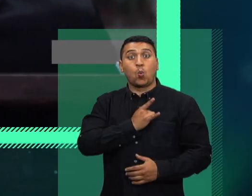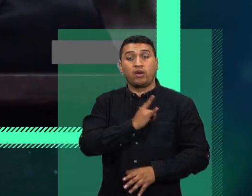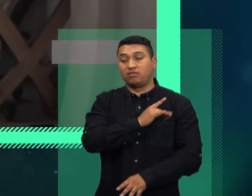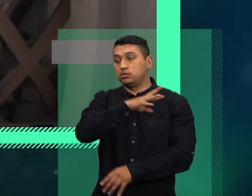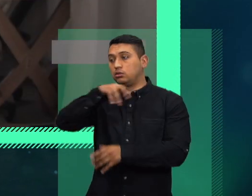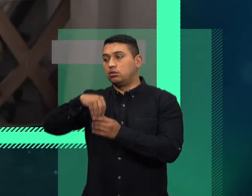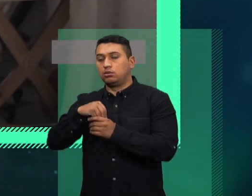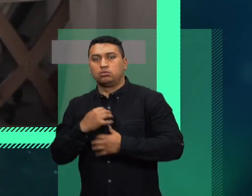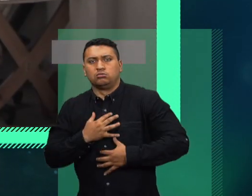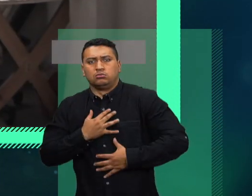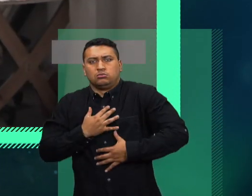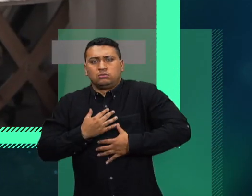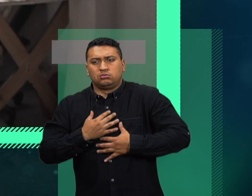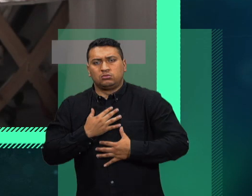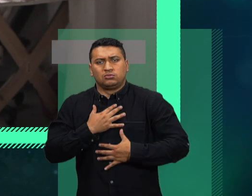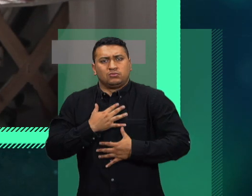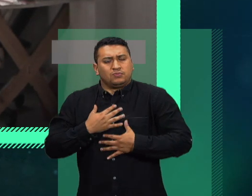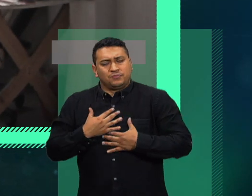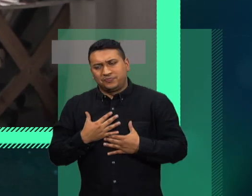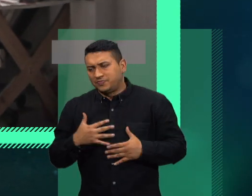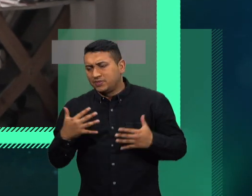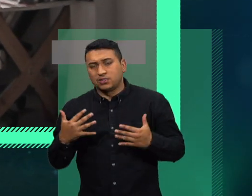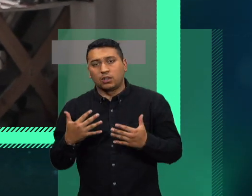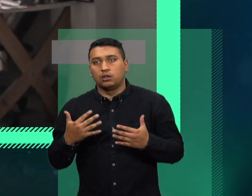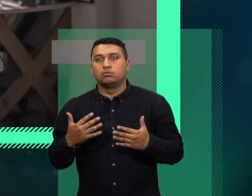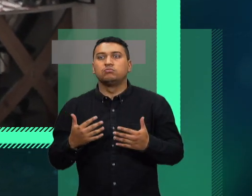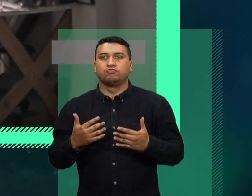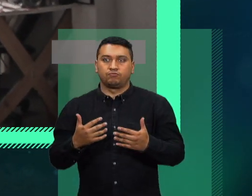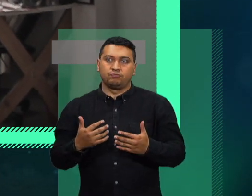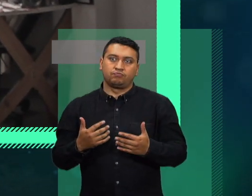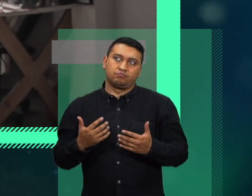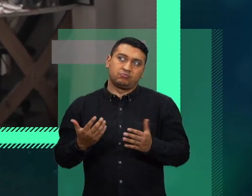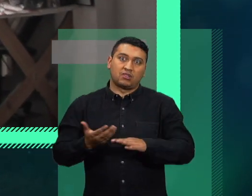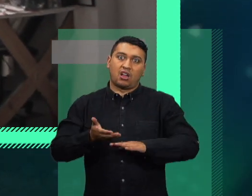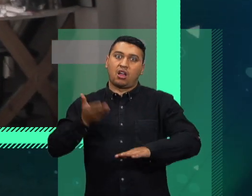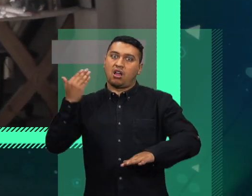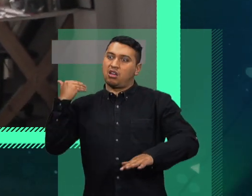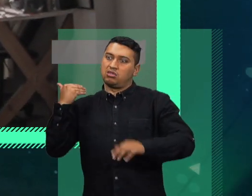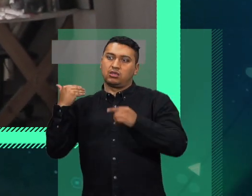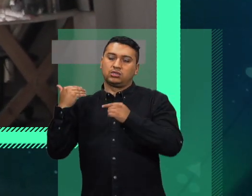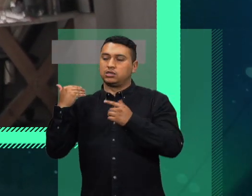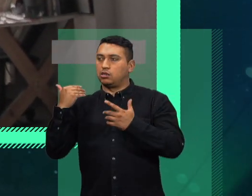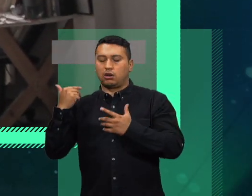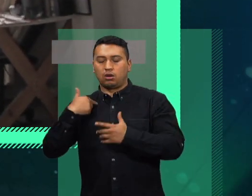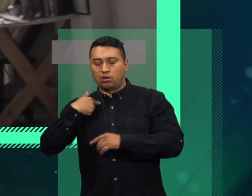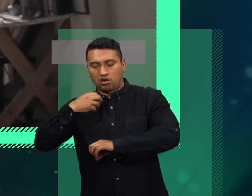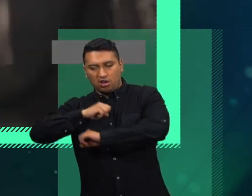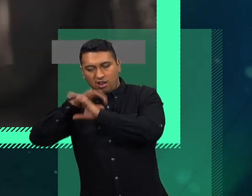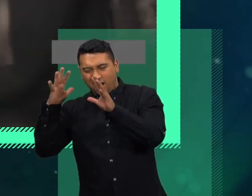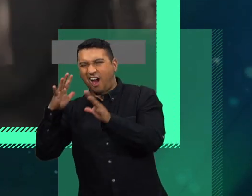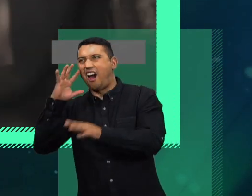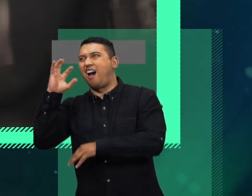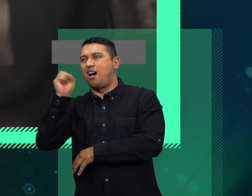se me empezaron a presentar lo que ahora llamo como síntomas, en aquel momento no tenía esa claridad,